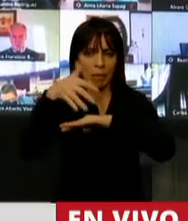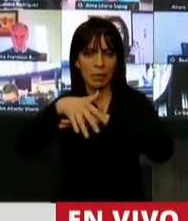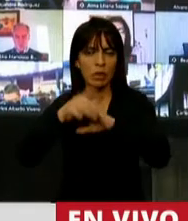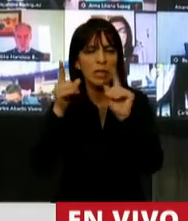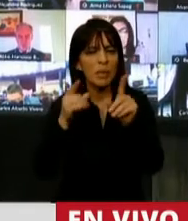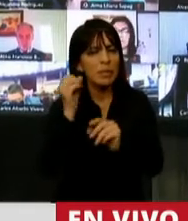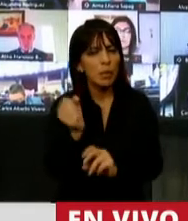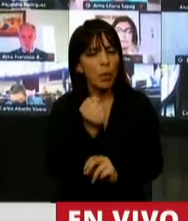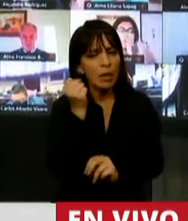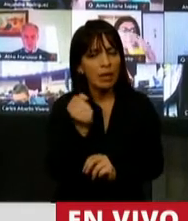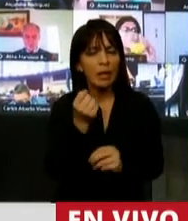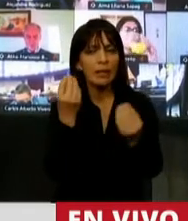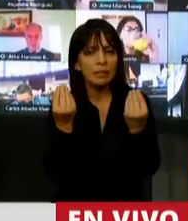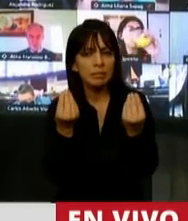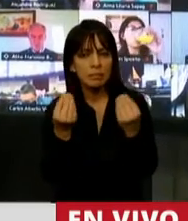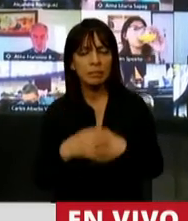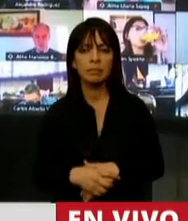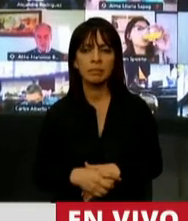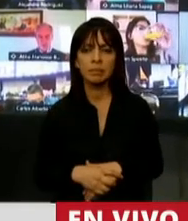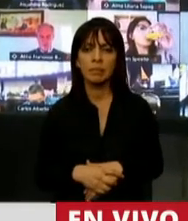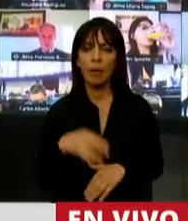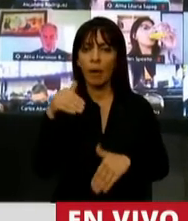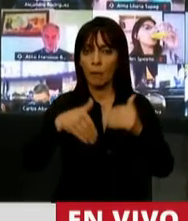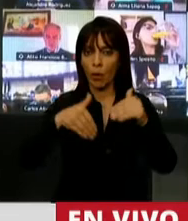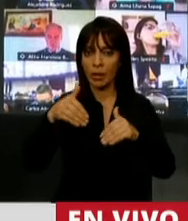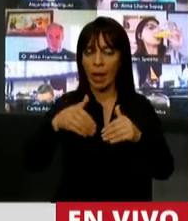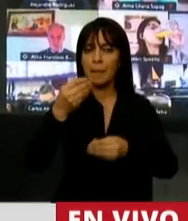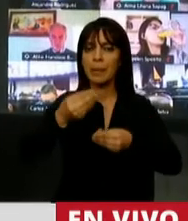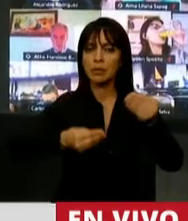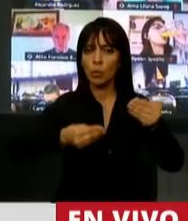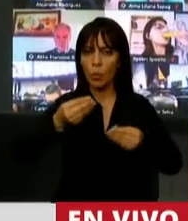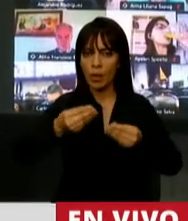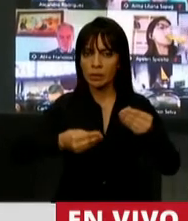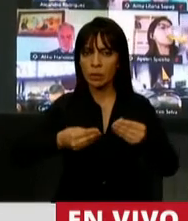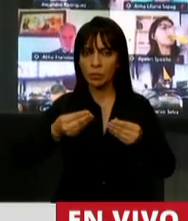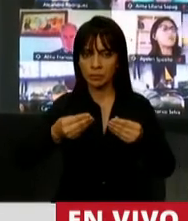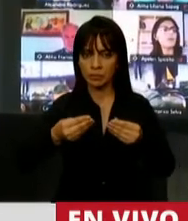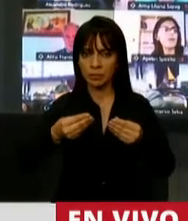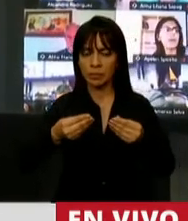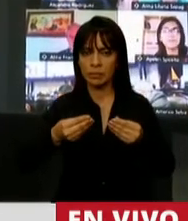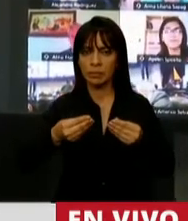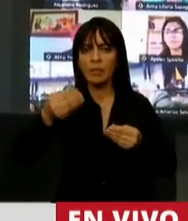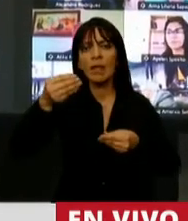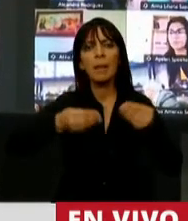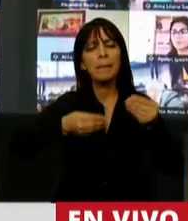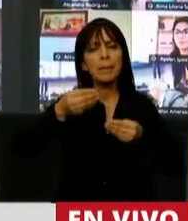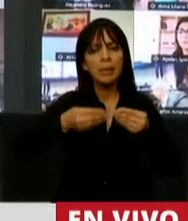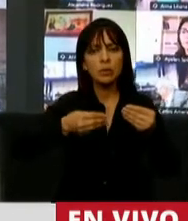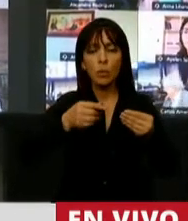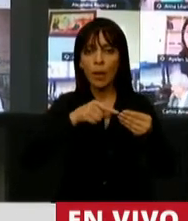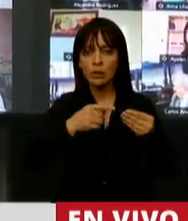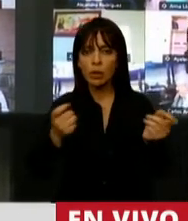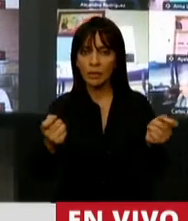también porque vamos a votar el presupuesto que nos va a sacar,